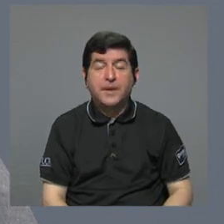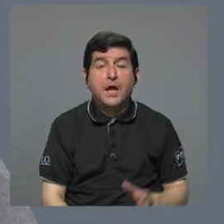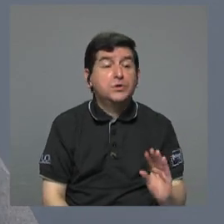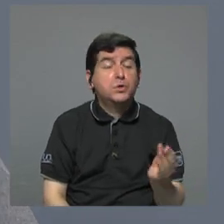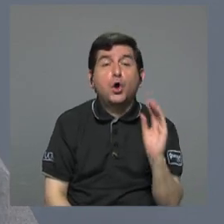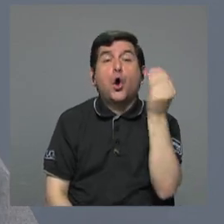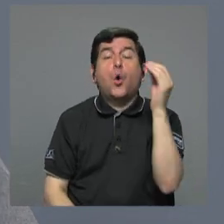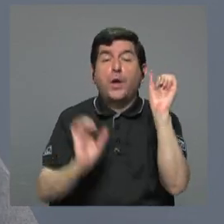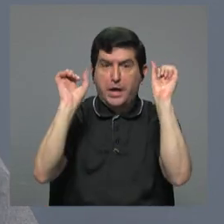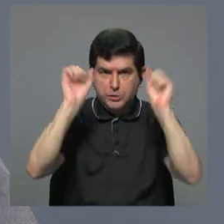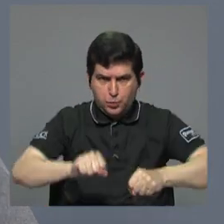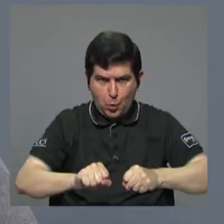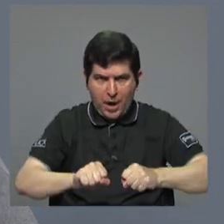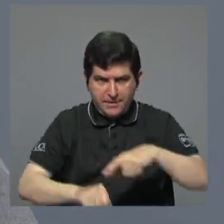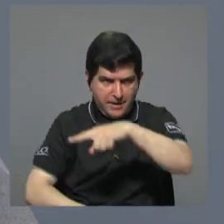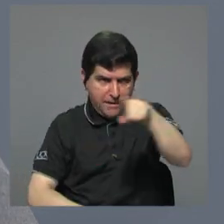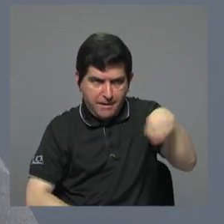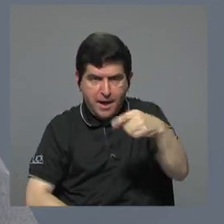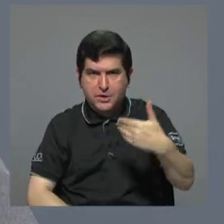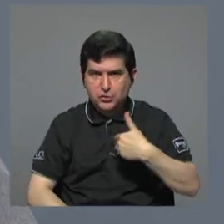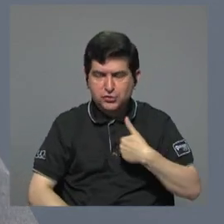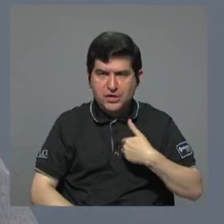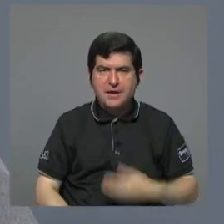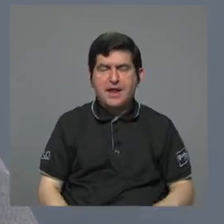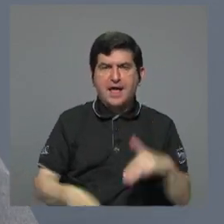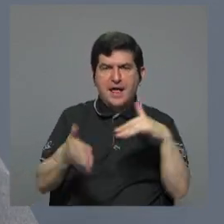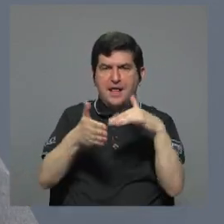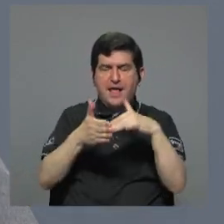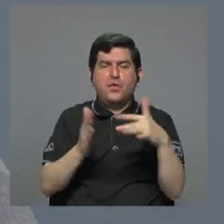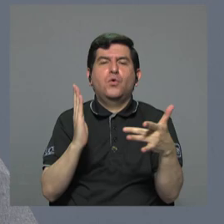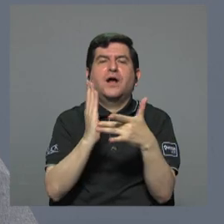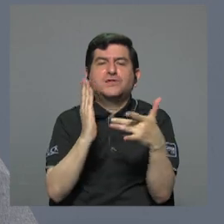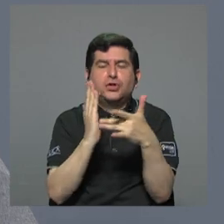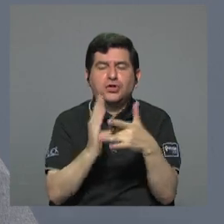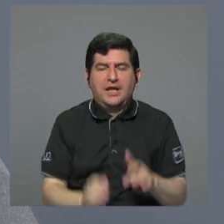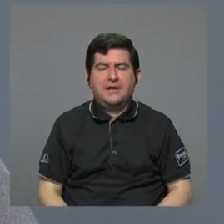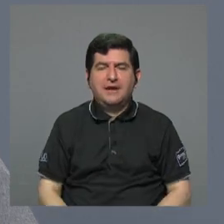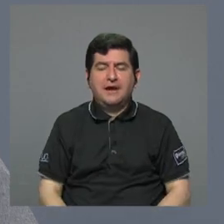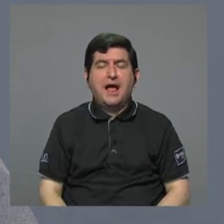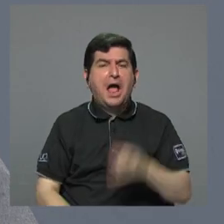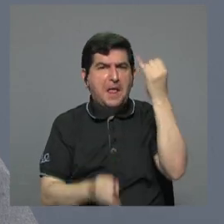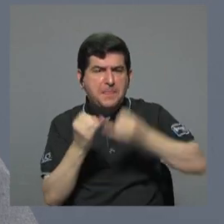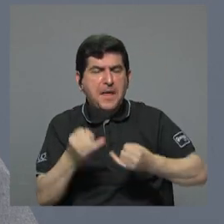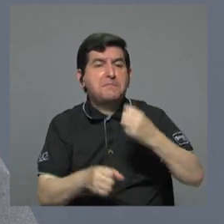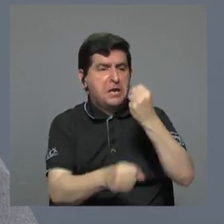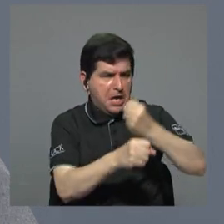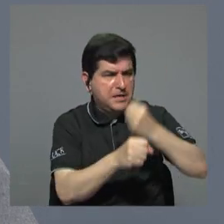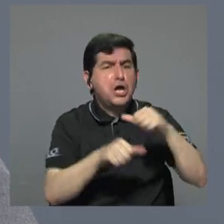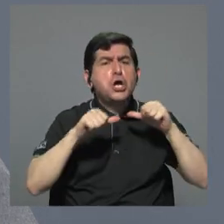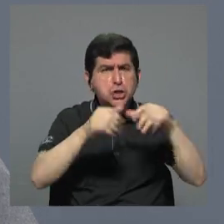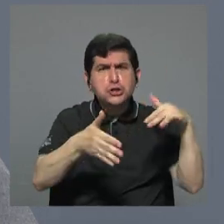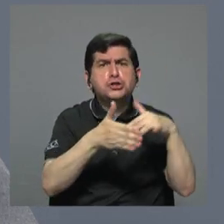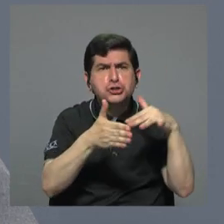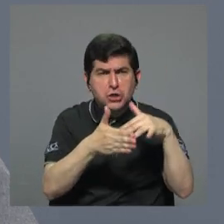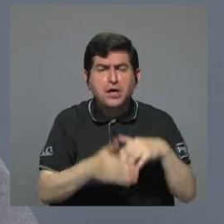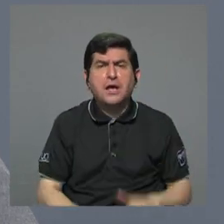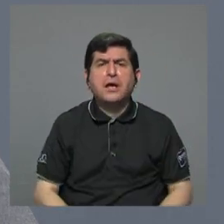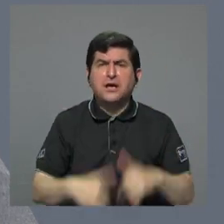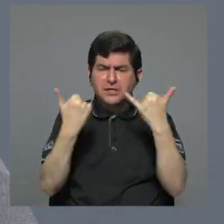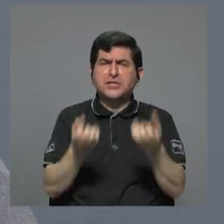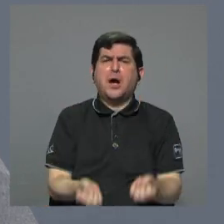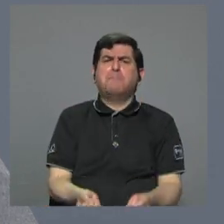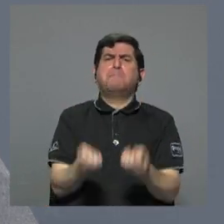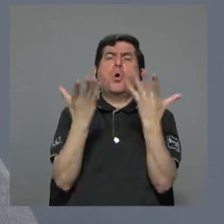muchachos pueden tener una educación técnica salen a trabajar pueden seguir estudiando porque así ha habido